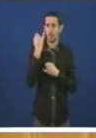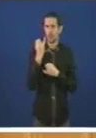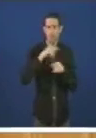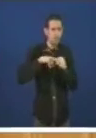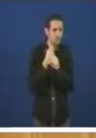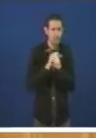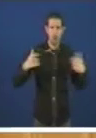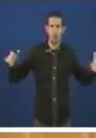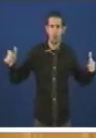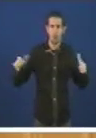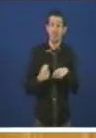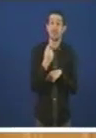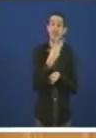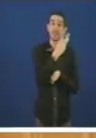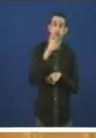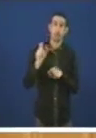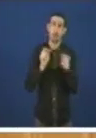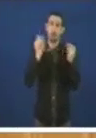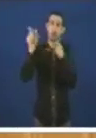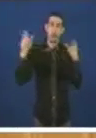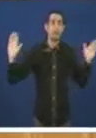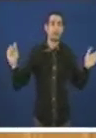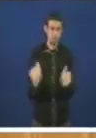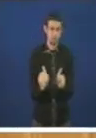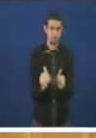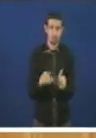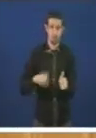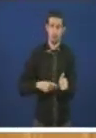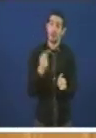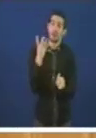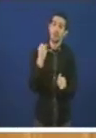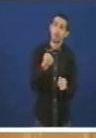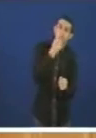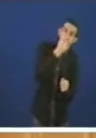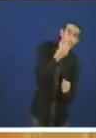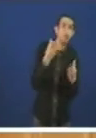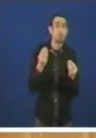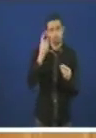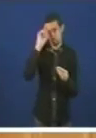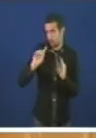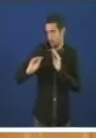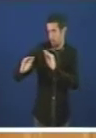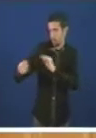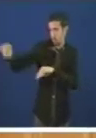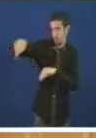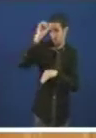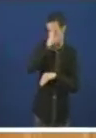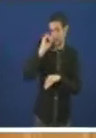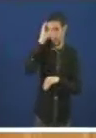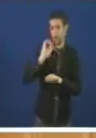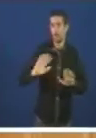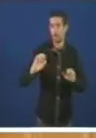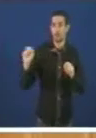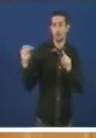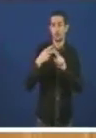e 1.800 habitantes menos non sei se as cifras desparecen poucas ou moitas e a respeito porque eu creo que merece mención un segundo na